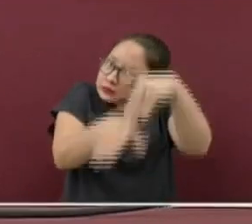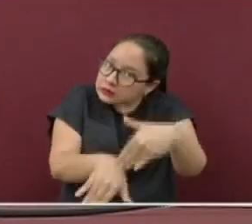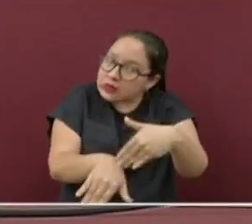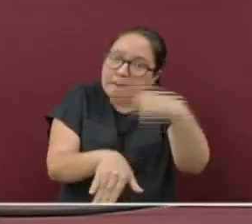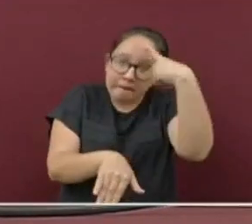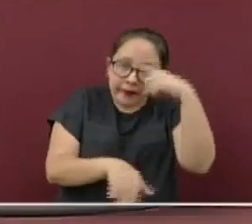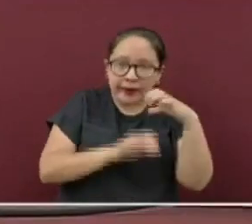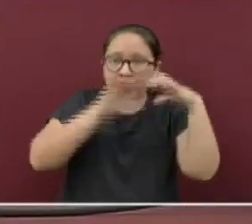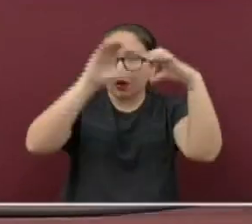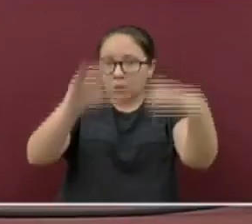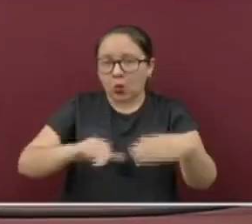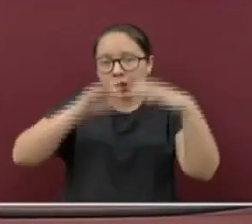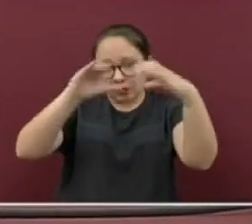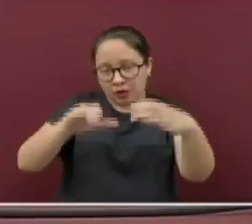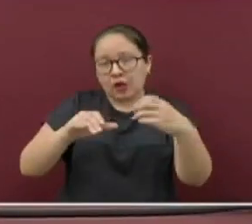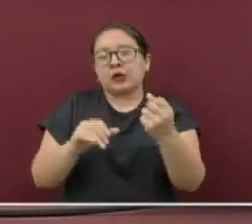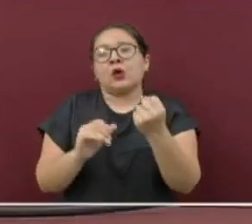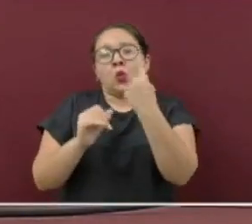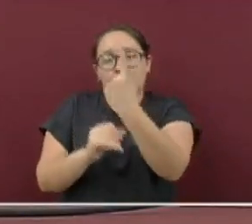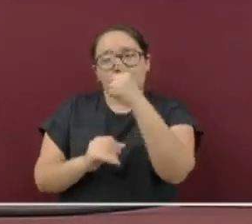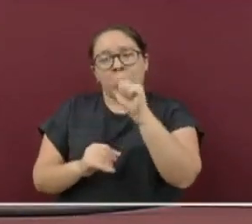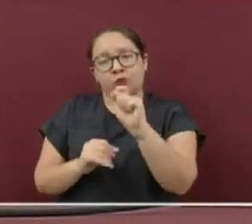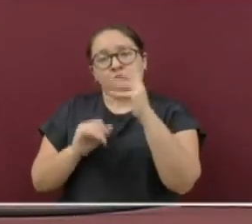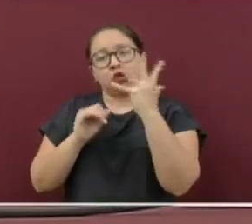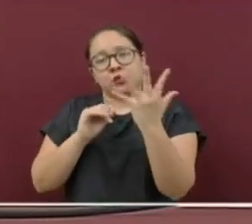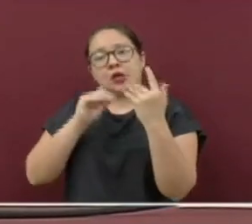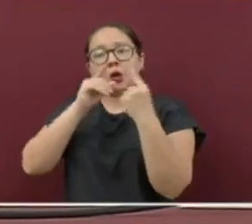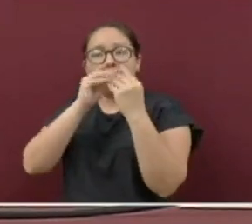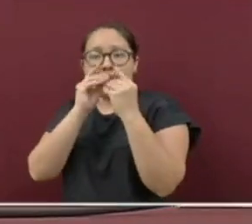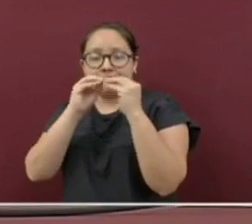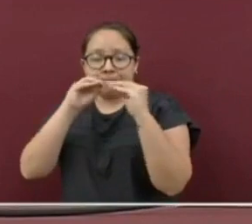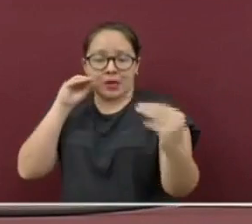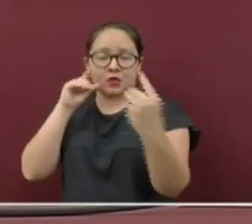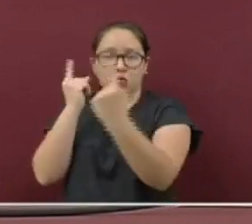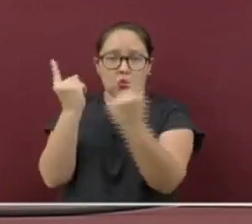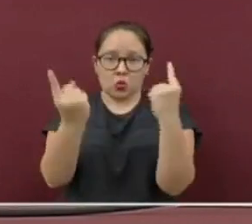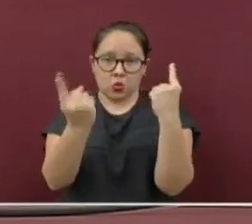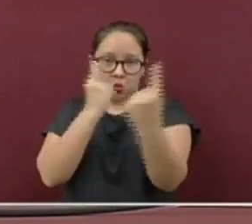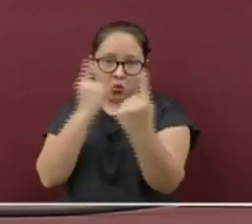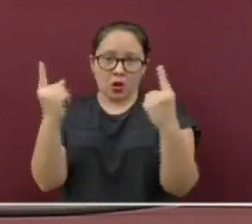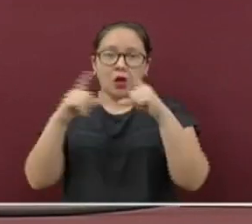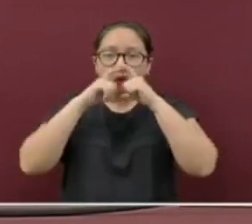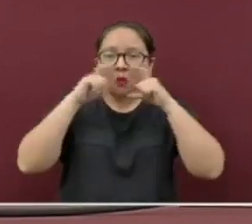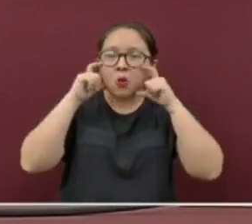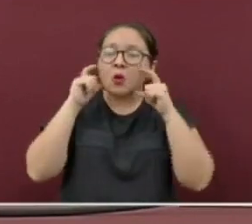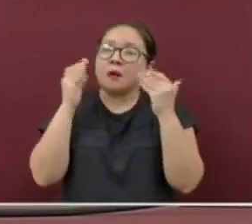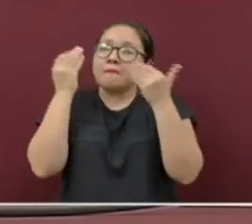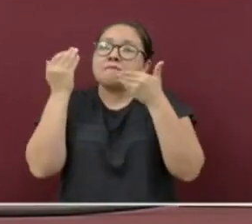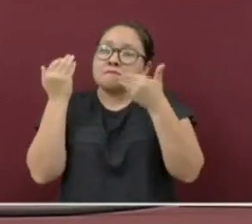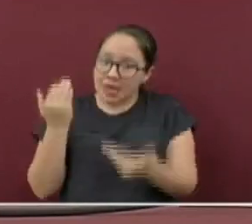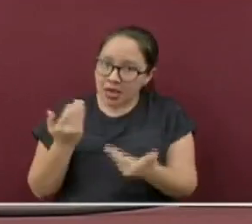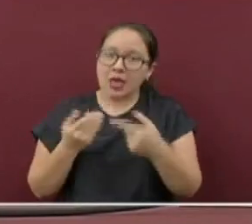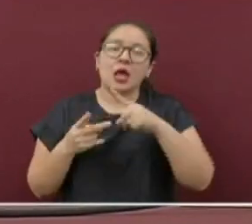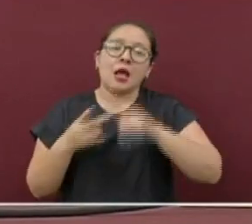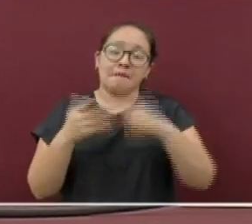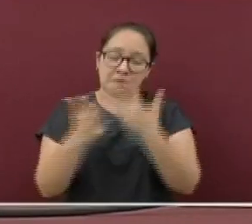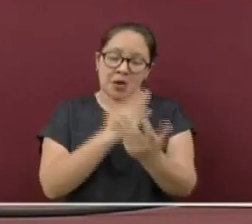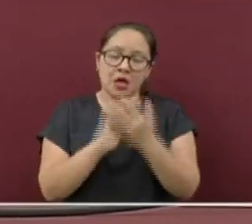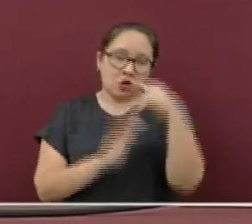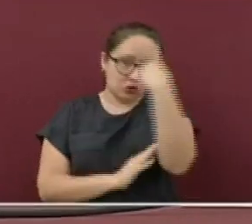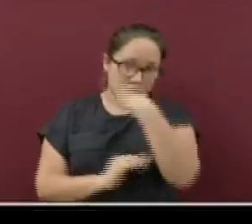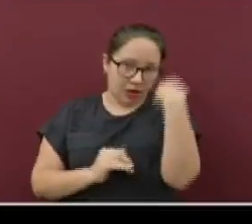con la sana distancia, el uso correcto del cubrebocas, el lavado frecuente de manos y de cara y